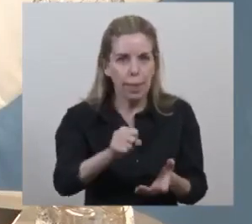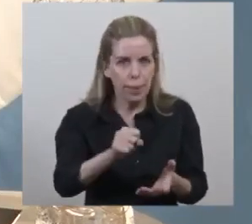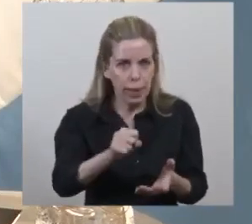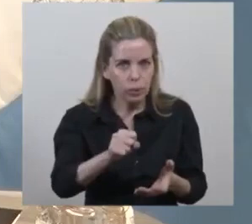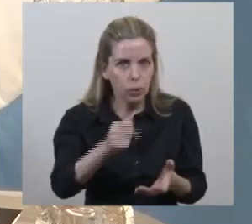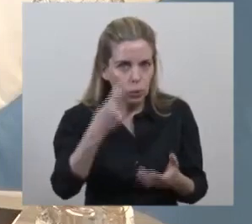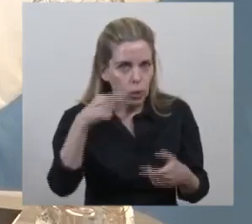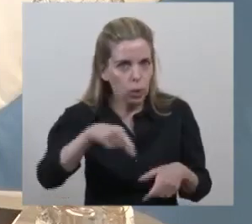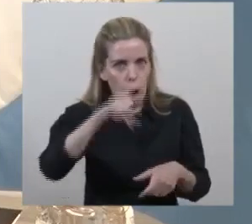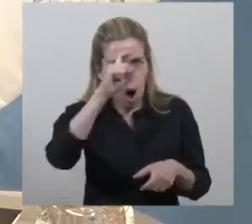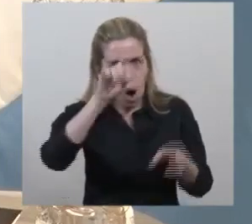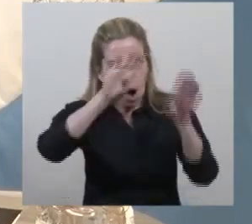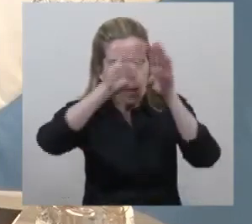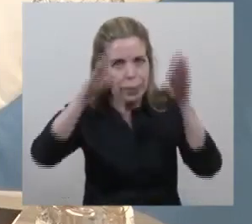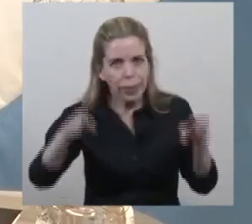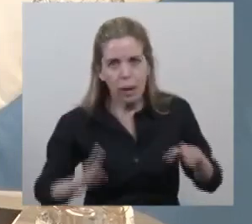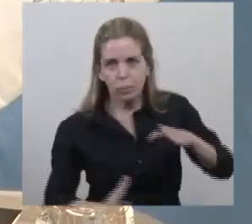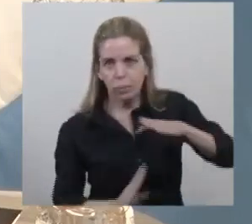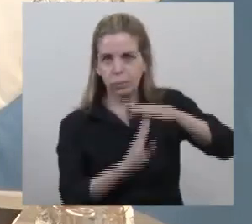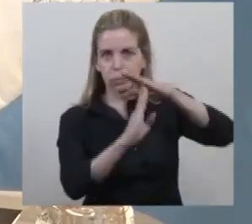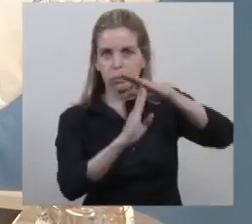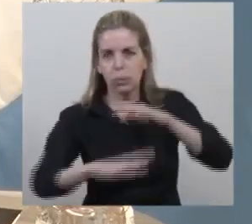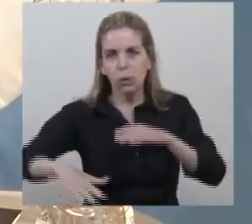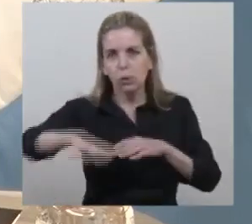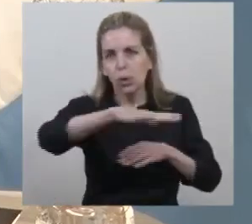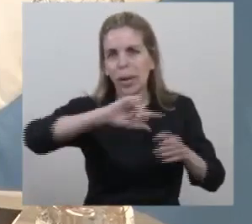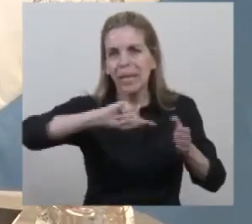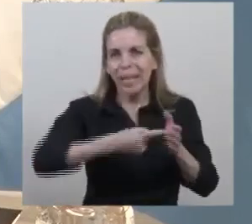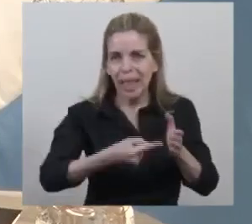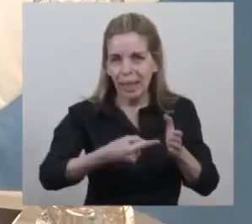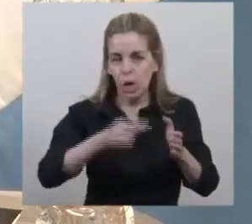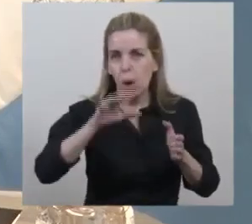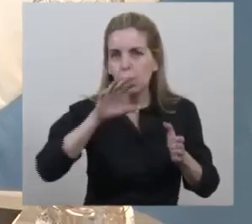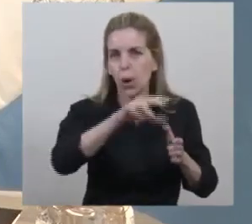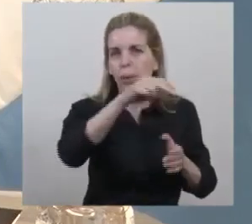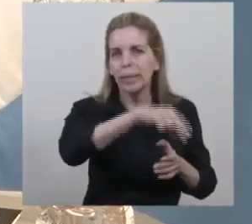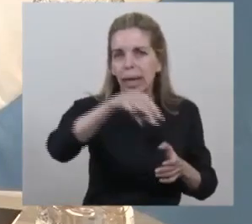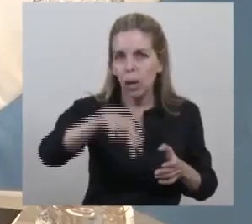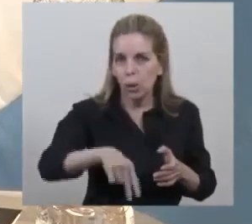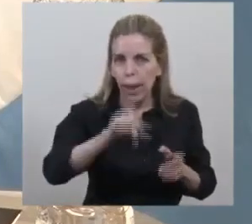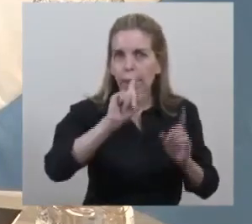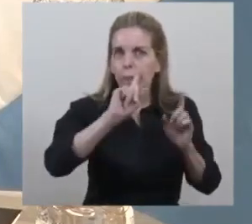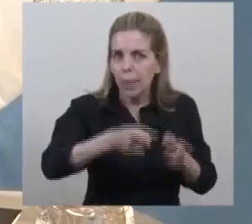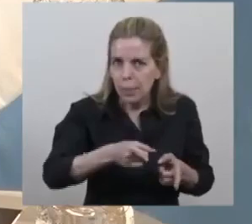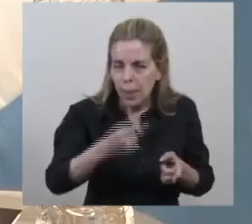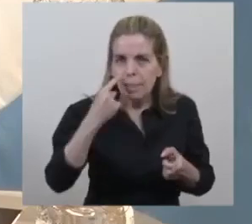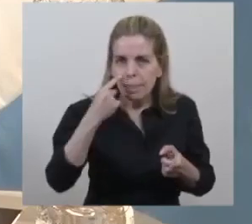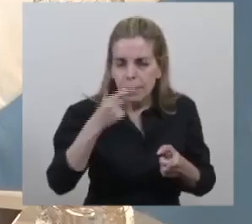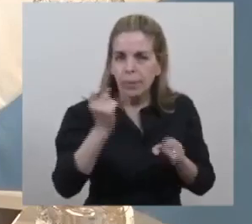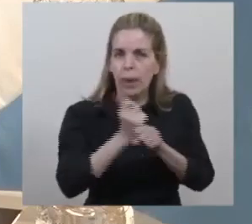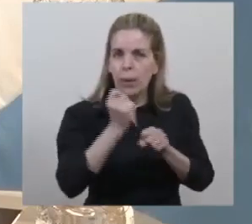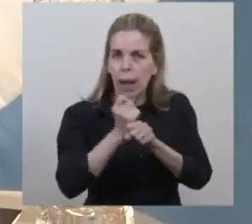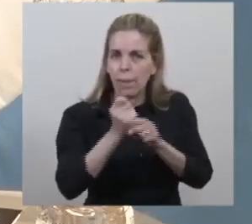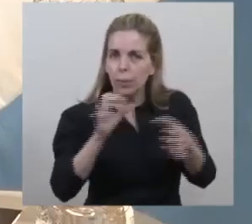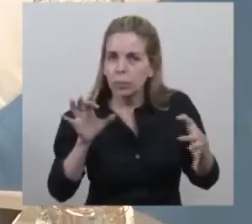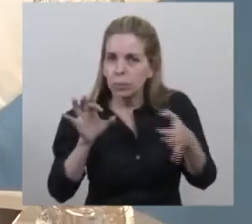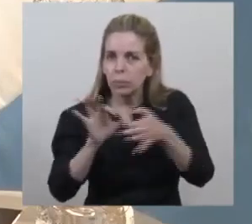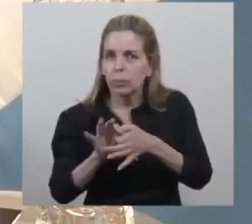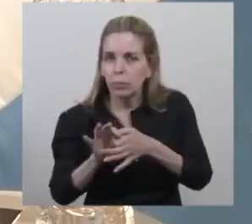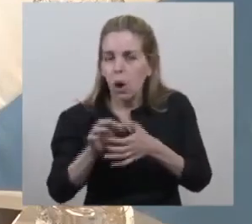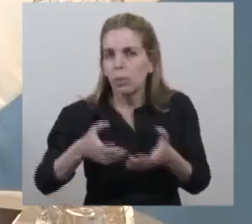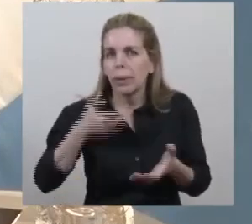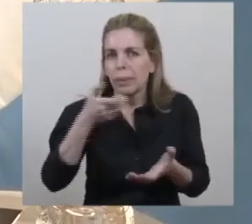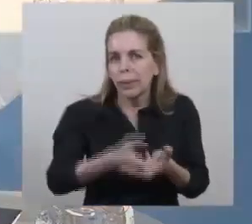es un hospital cabecera, central, en zona centro de la provincia de Neuquén y que se complementa, lo hemos hecho en conjunto con recursos estatales,